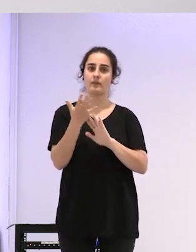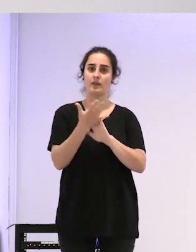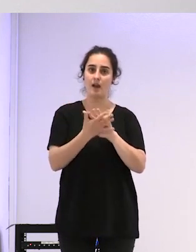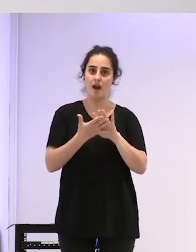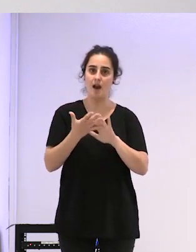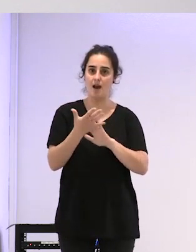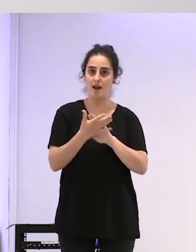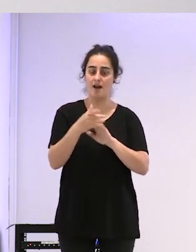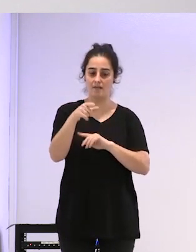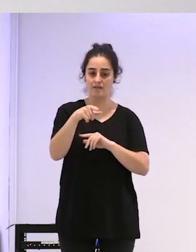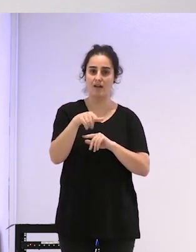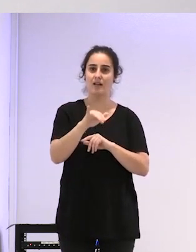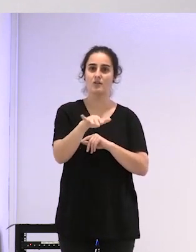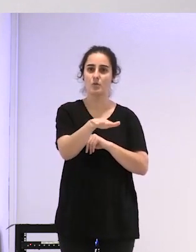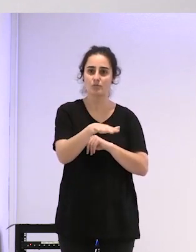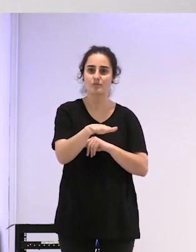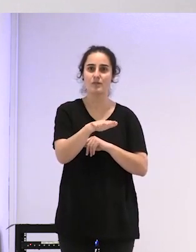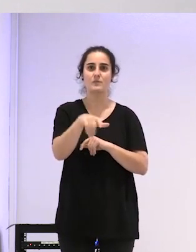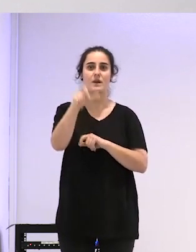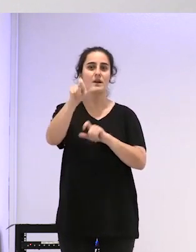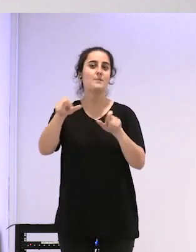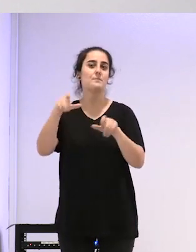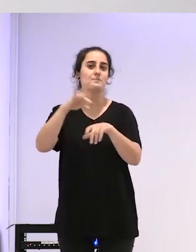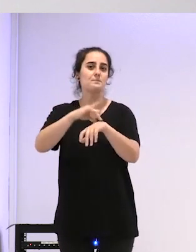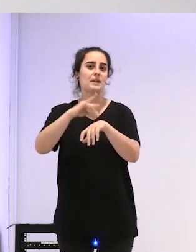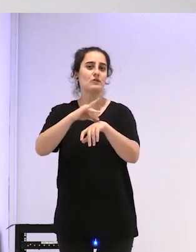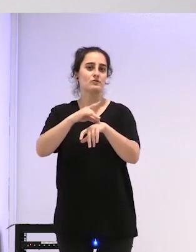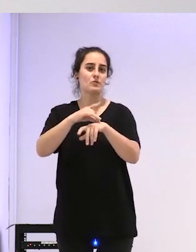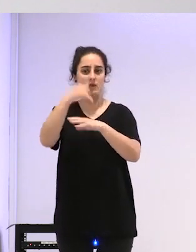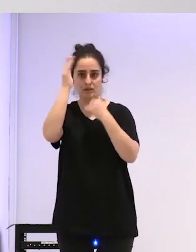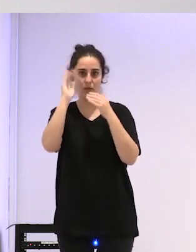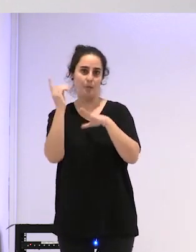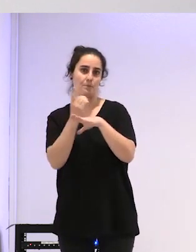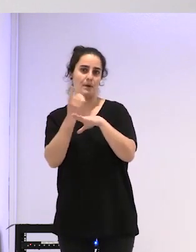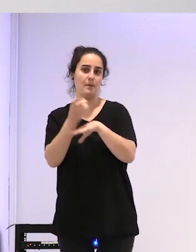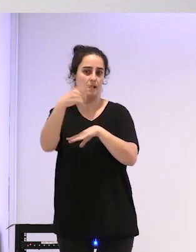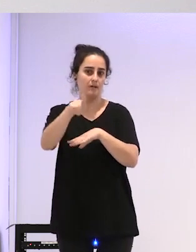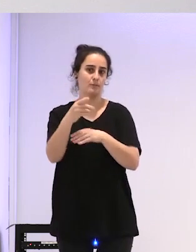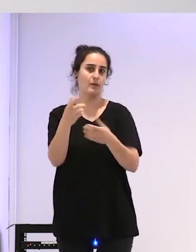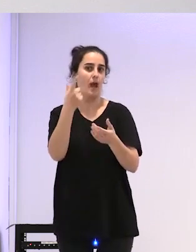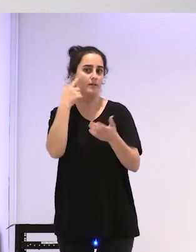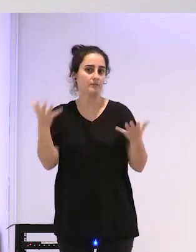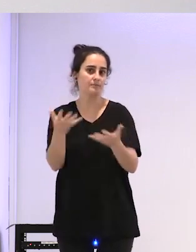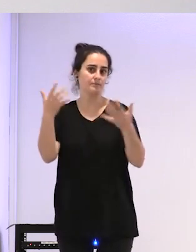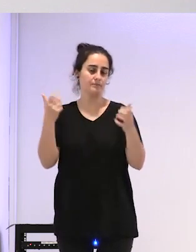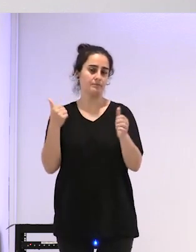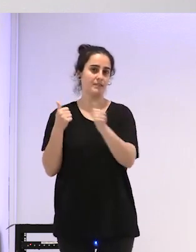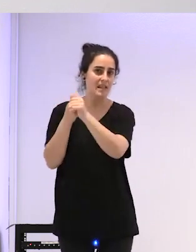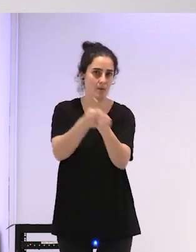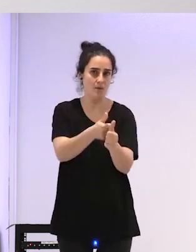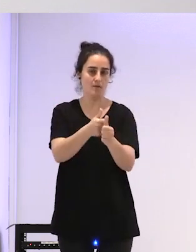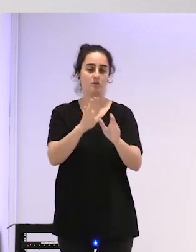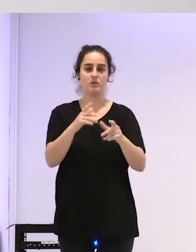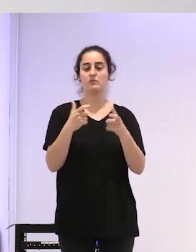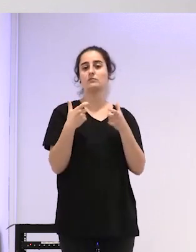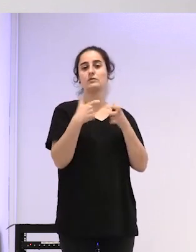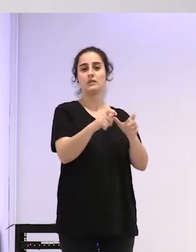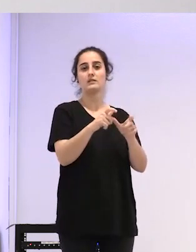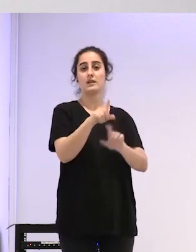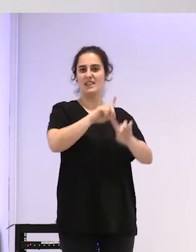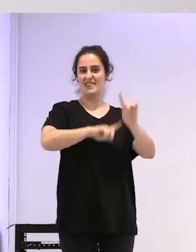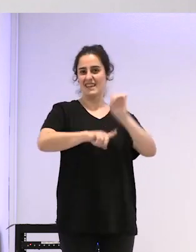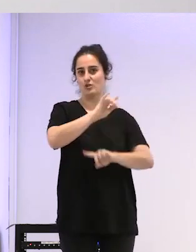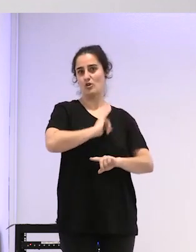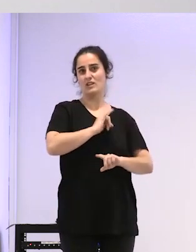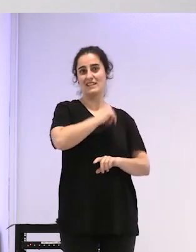médicos de atención primaria hicieran este seguimiento o sea lo que pasa las unidades de gastro de identidad de género